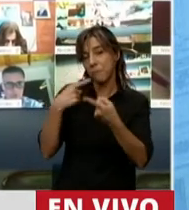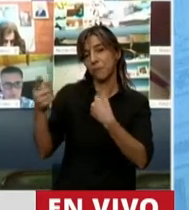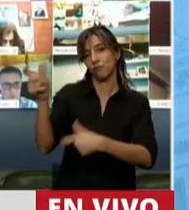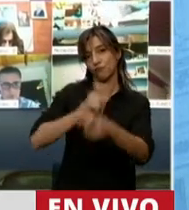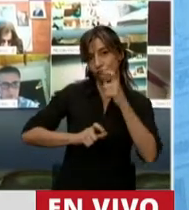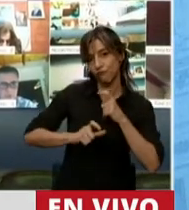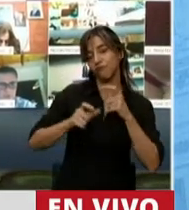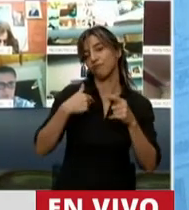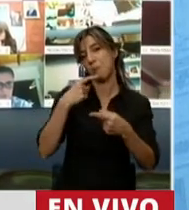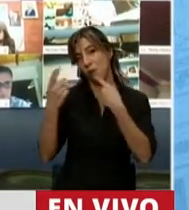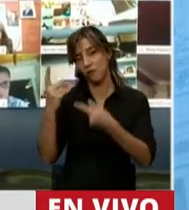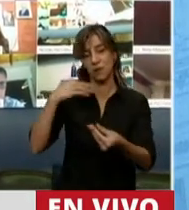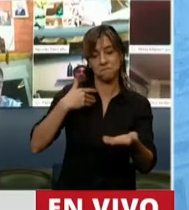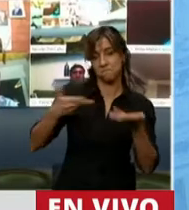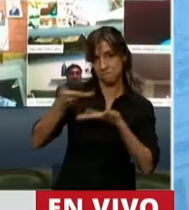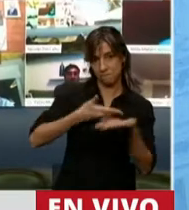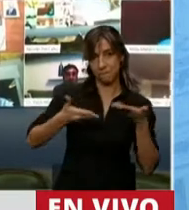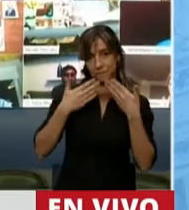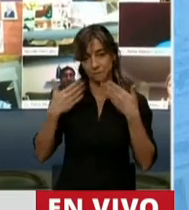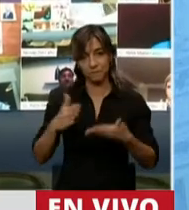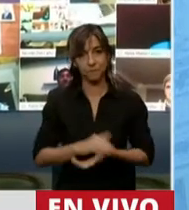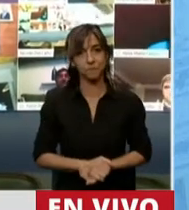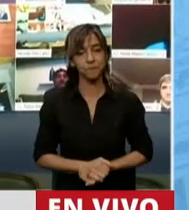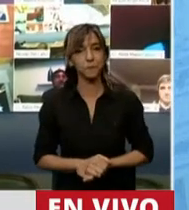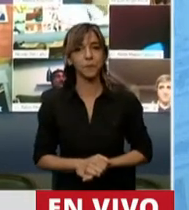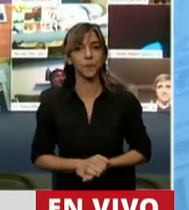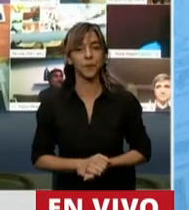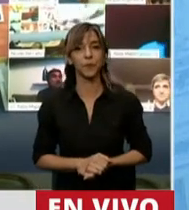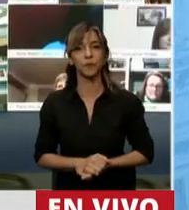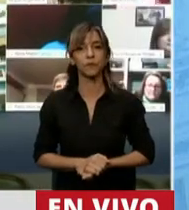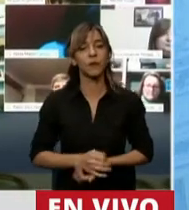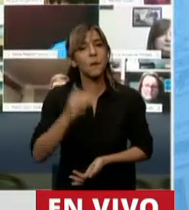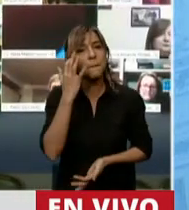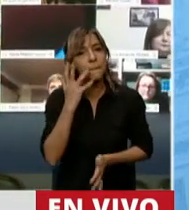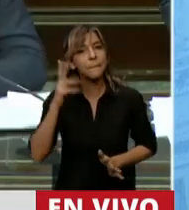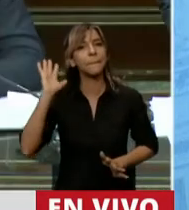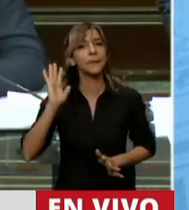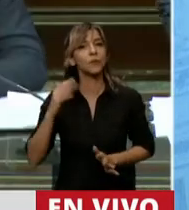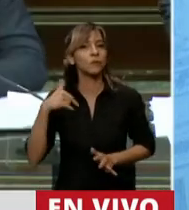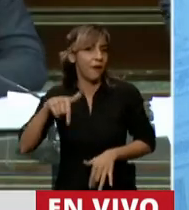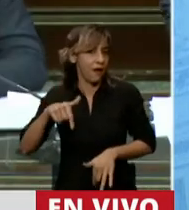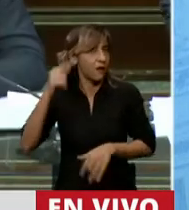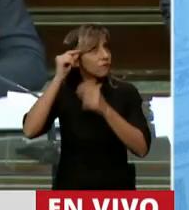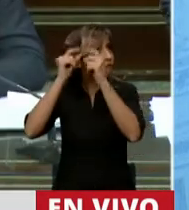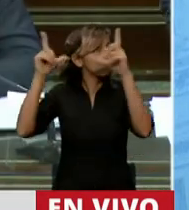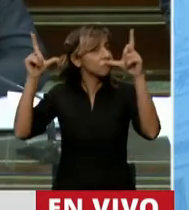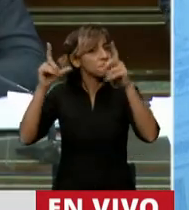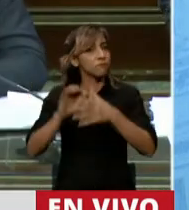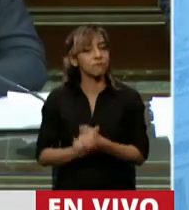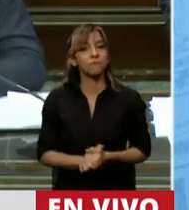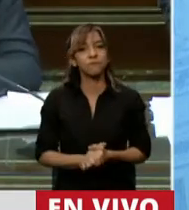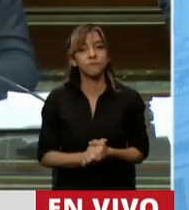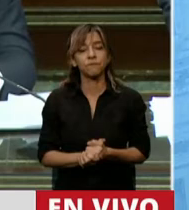las repreguntas. Y me gustaría, haciendo este esfuerzo de imaginación, un vaso